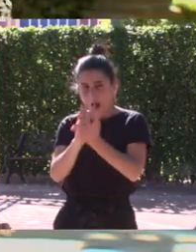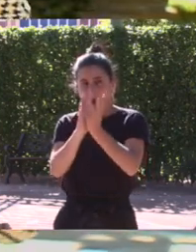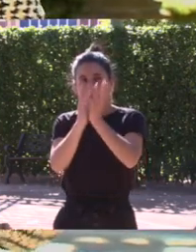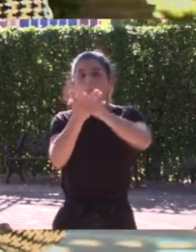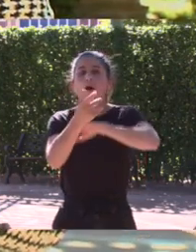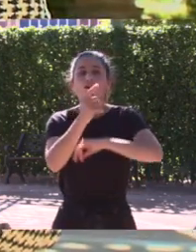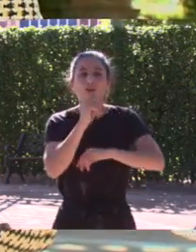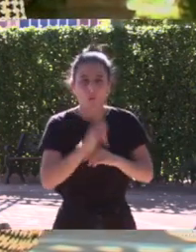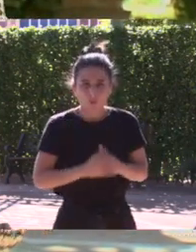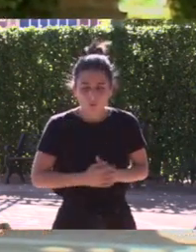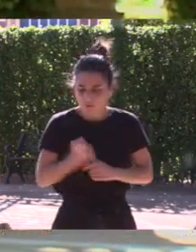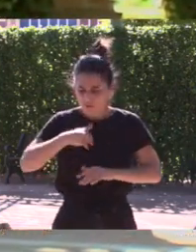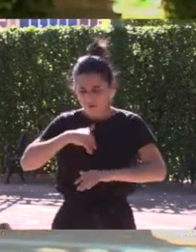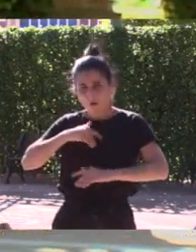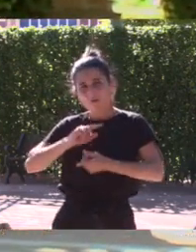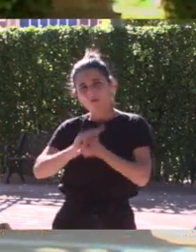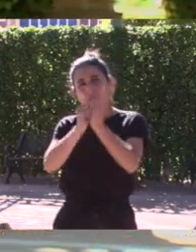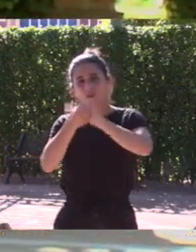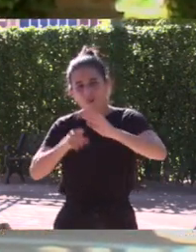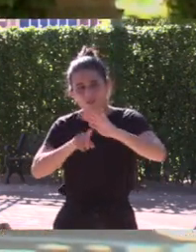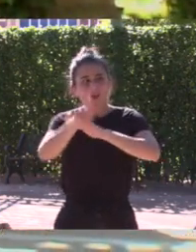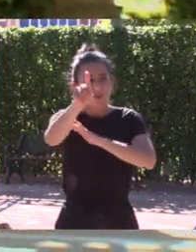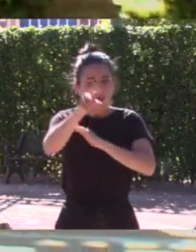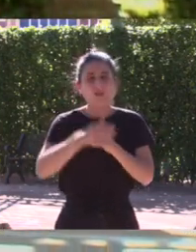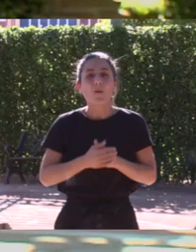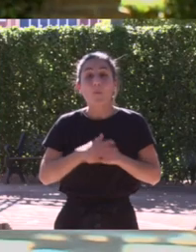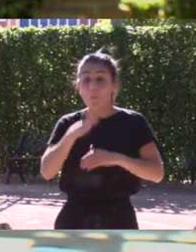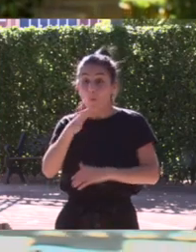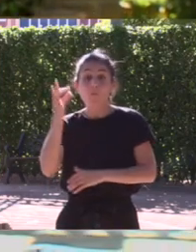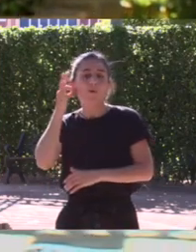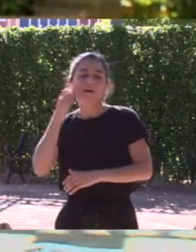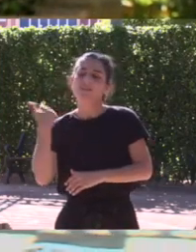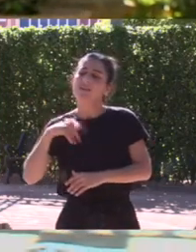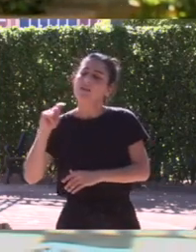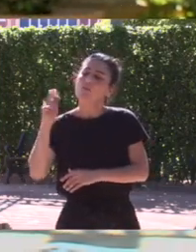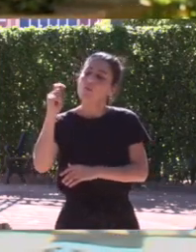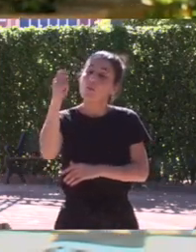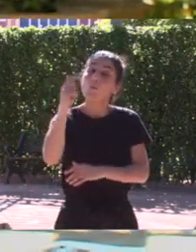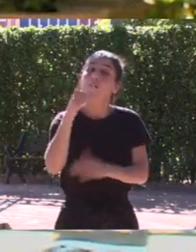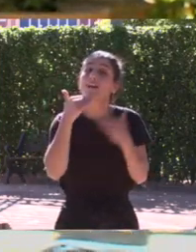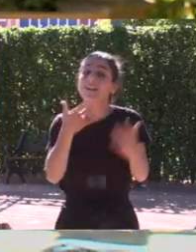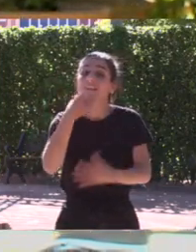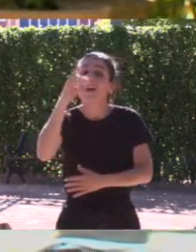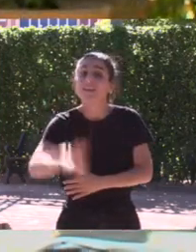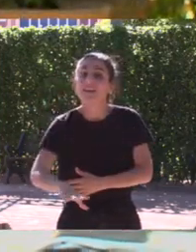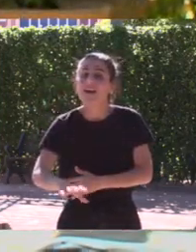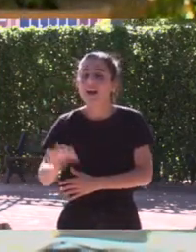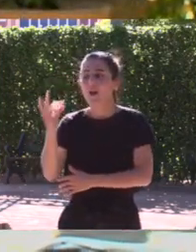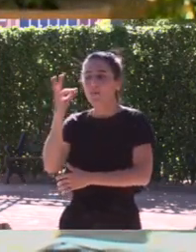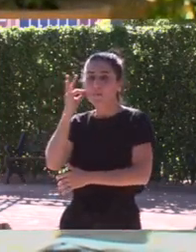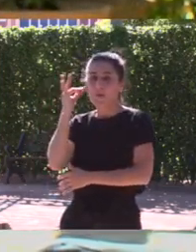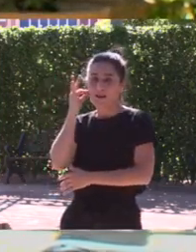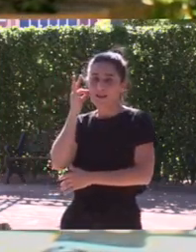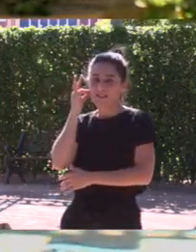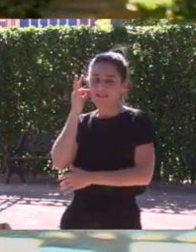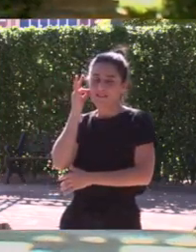mejorado en todo este tiempo de lo que hemos avanzado de lo que hemos conseguido para la mujer gracias a las mujeres y